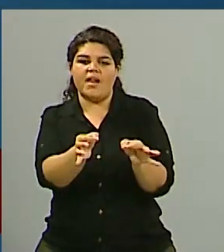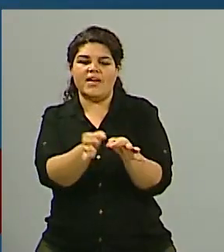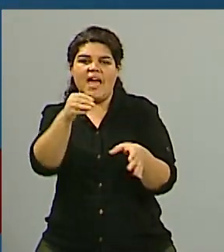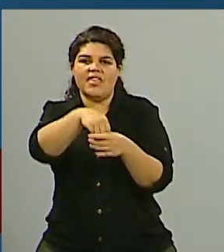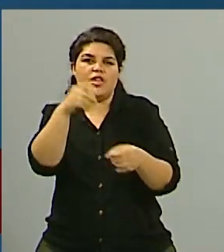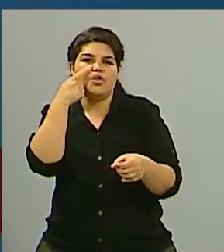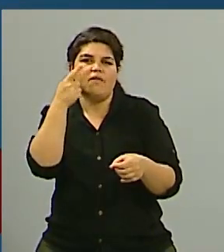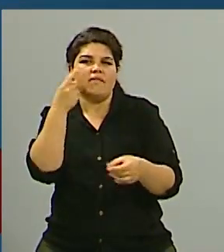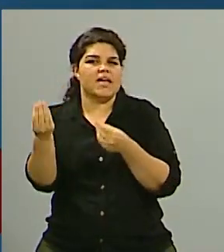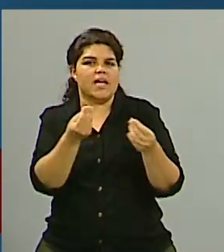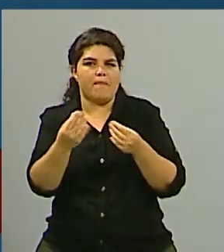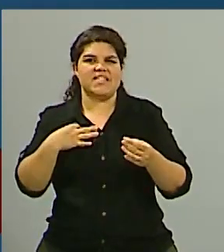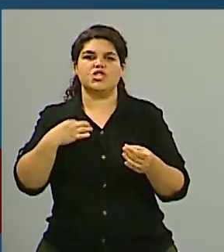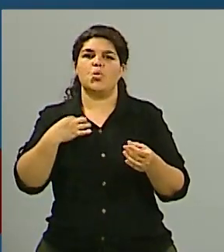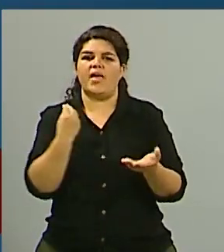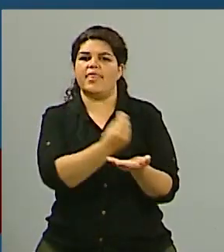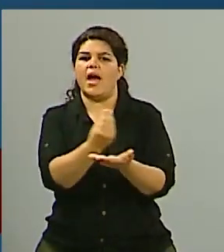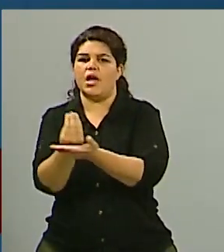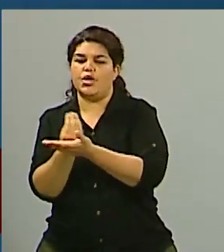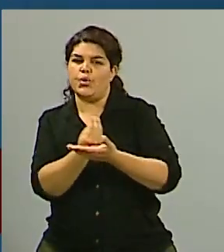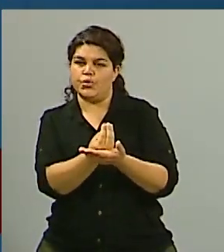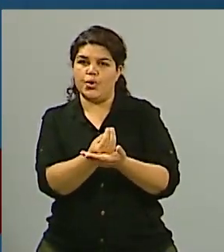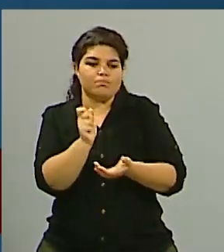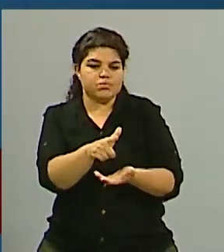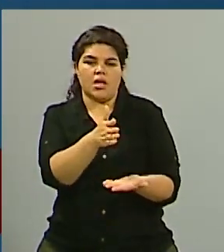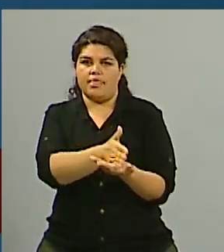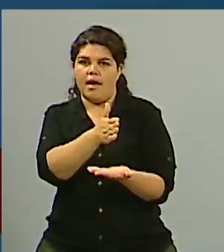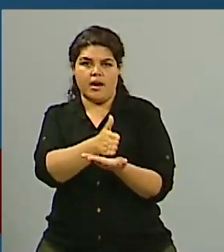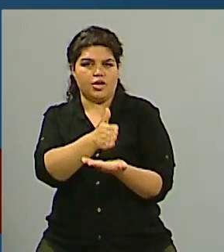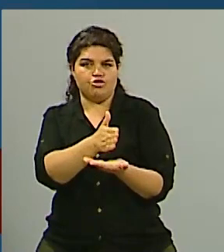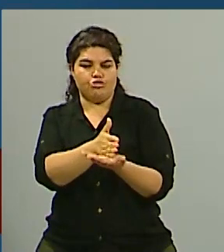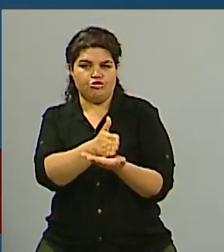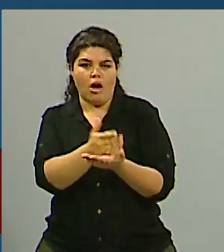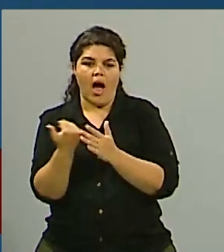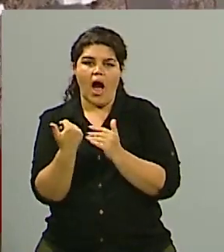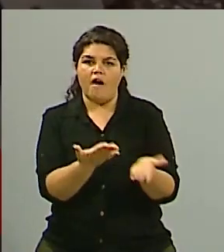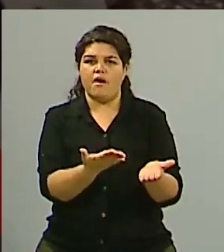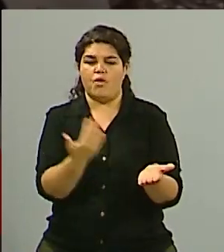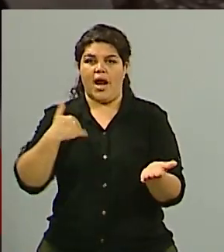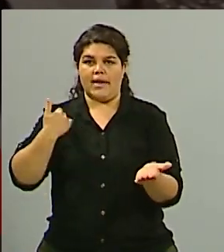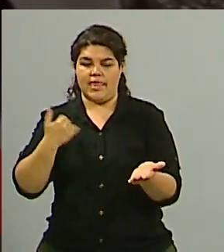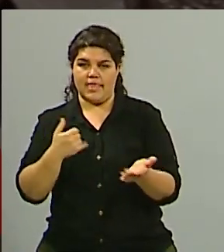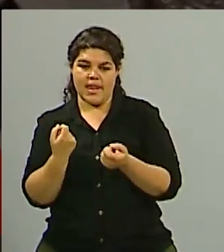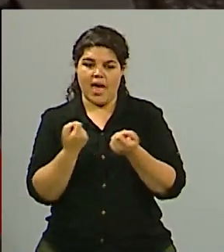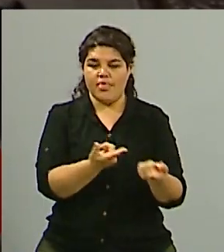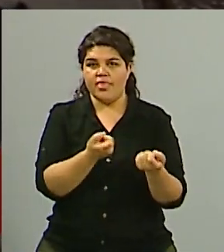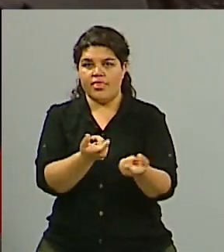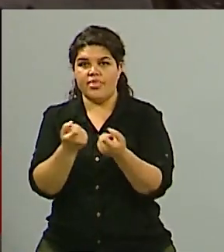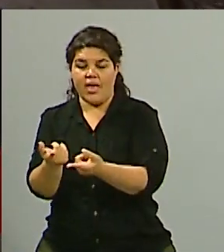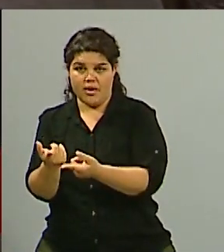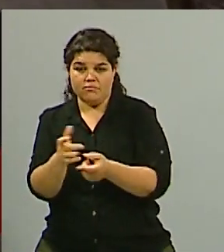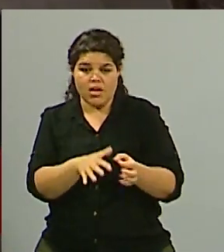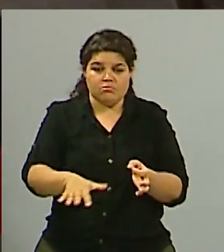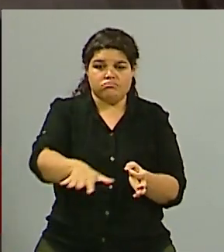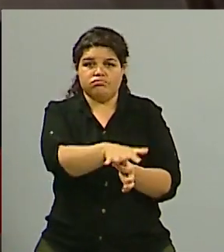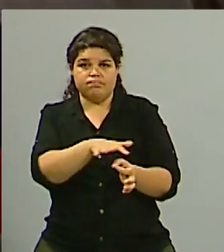gozar de los beneficios que la Argentina les ofrece como habitantes del